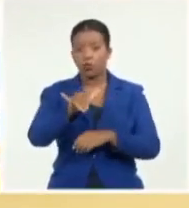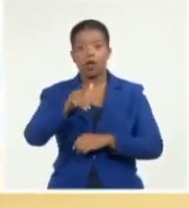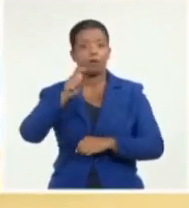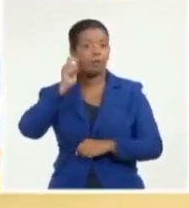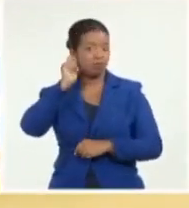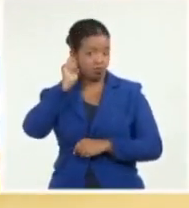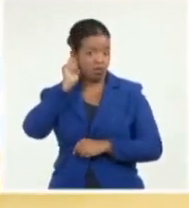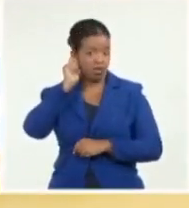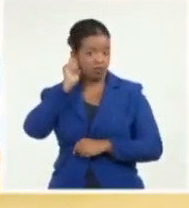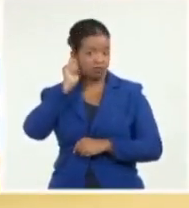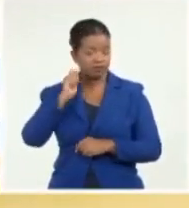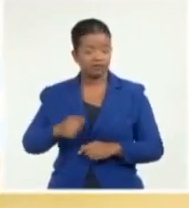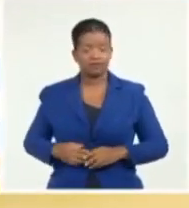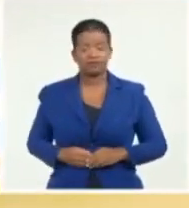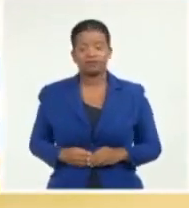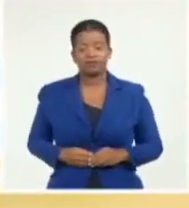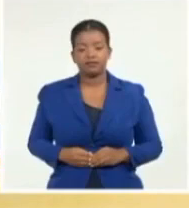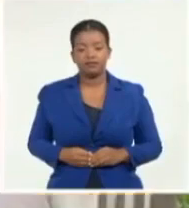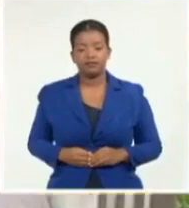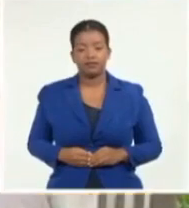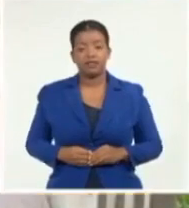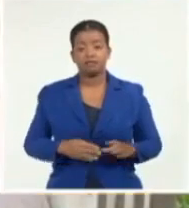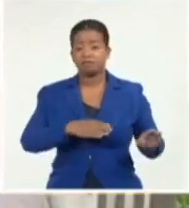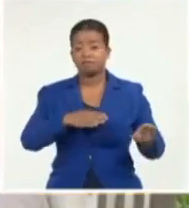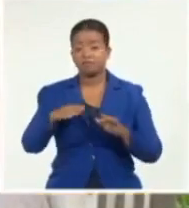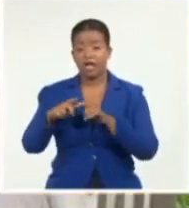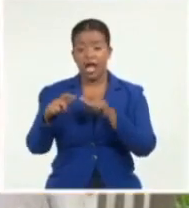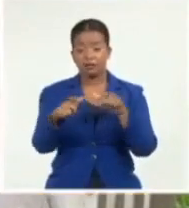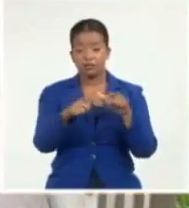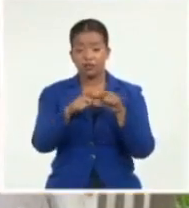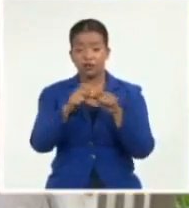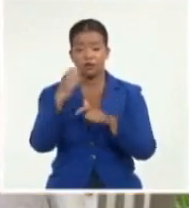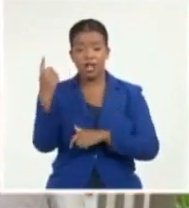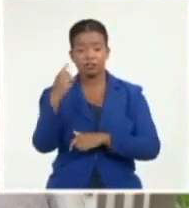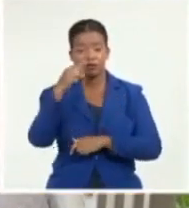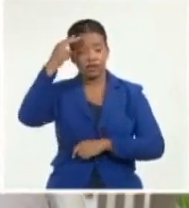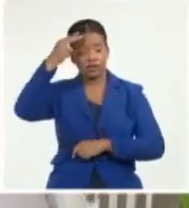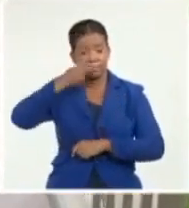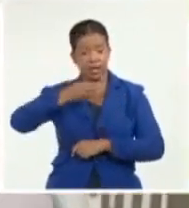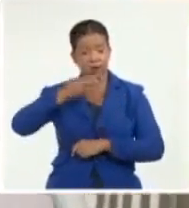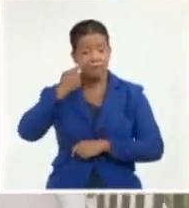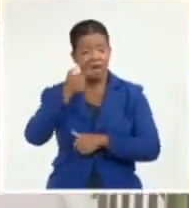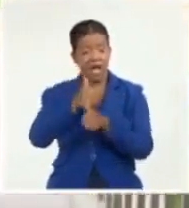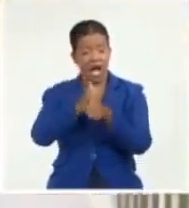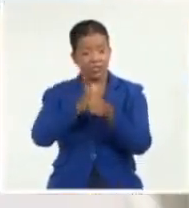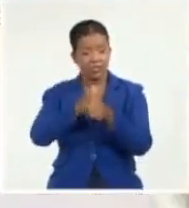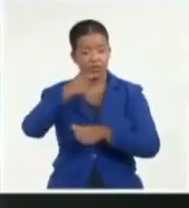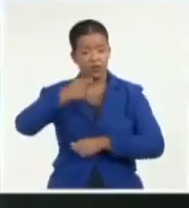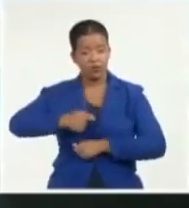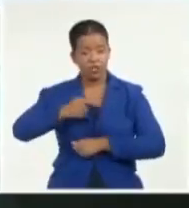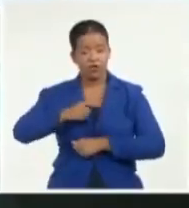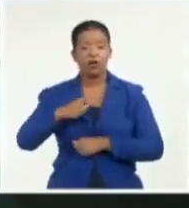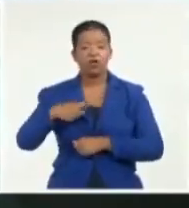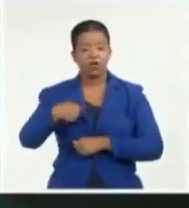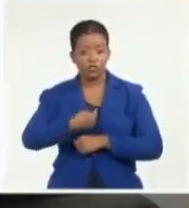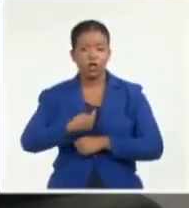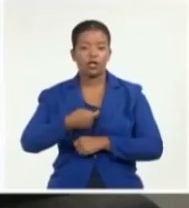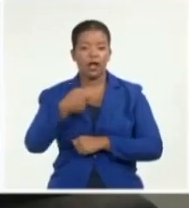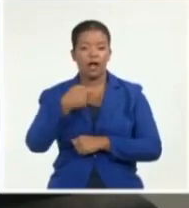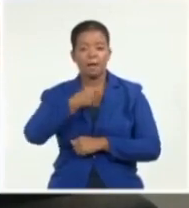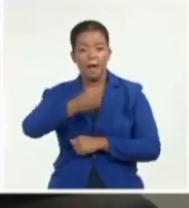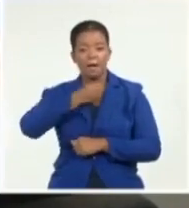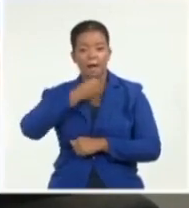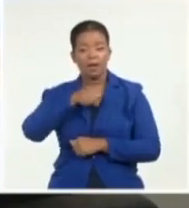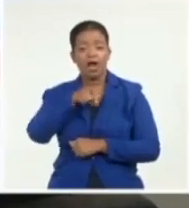En la sede de la Asociación Nacional del Ciego, conversamos con su asesor jurídico, Jeudis, quien ejerce el